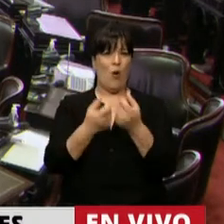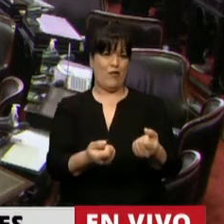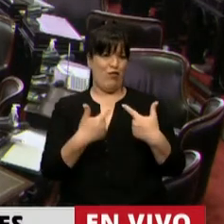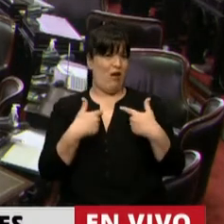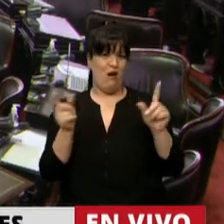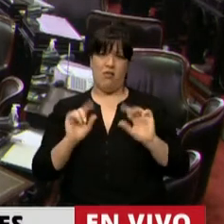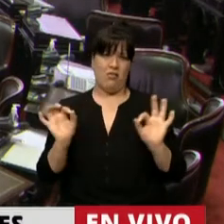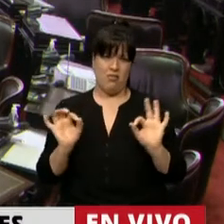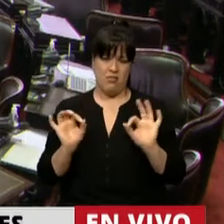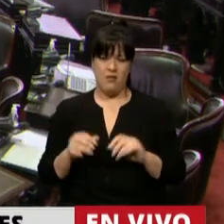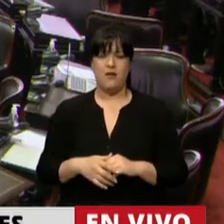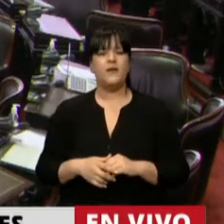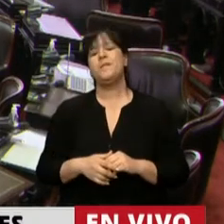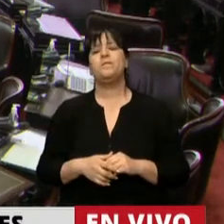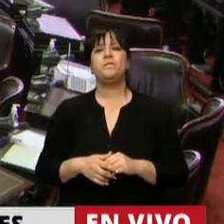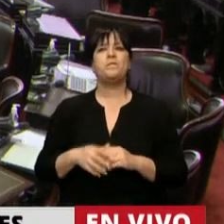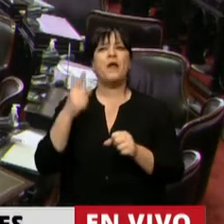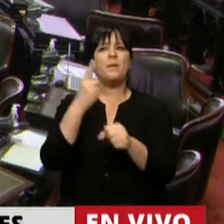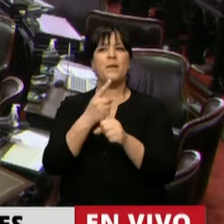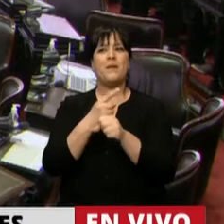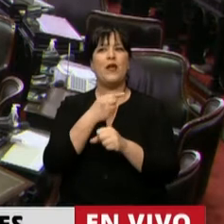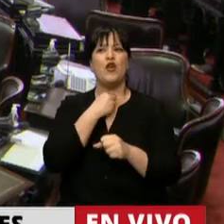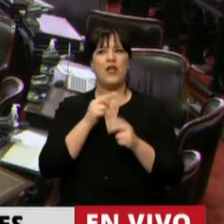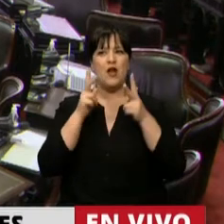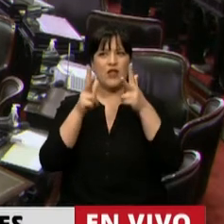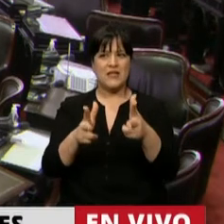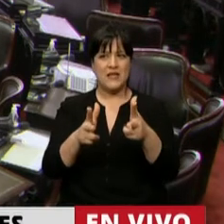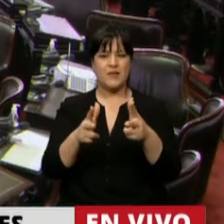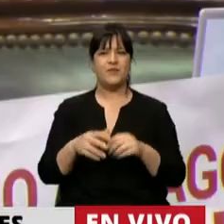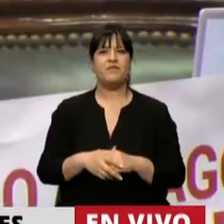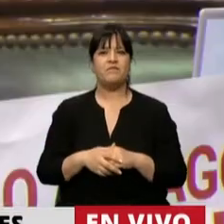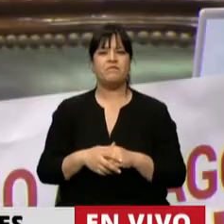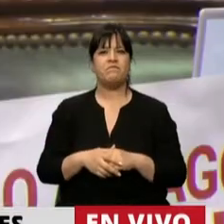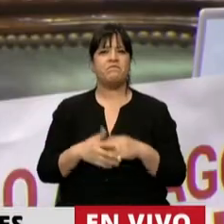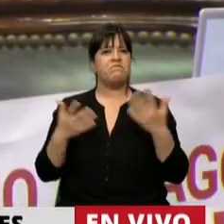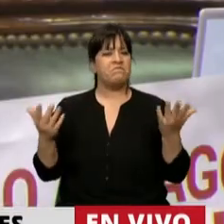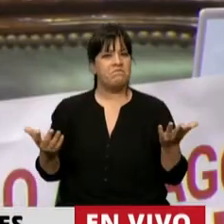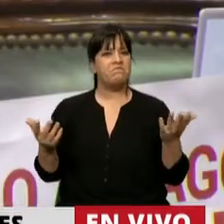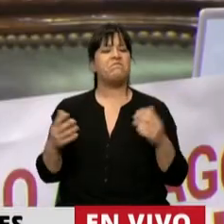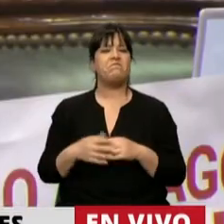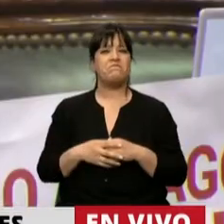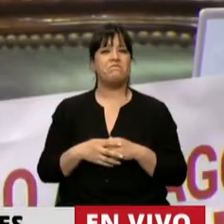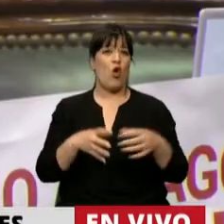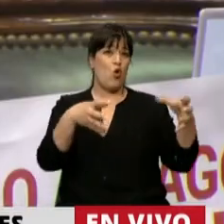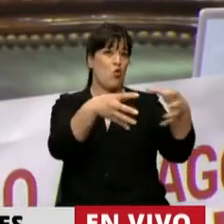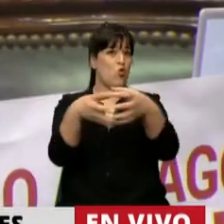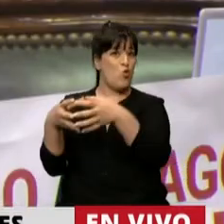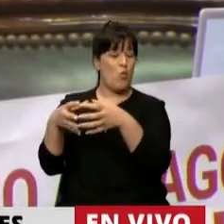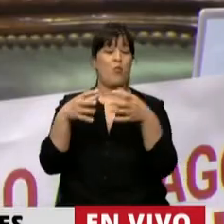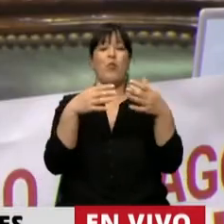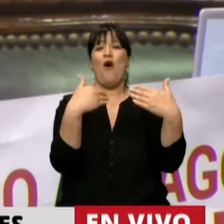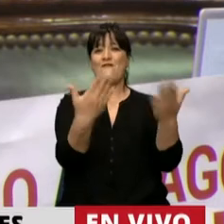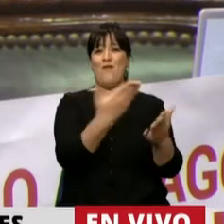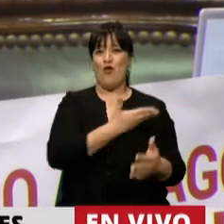están dando. En primer lugar, quería decir que no nos extraña que los bloques tanto del